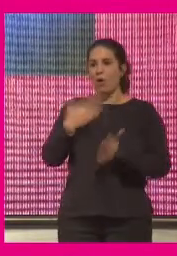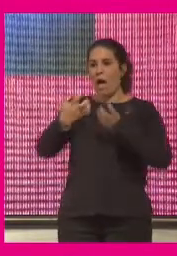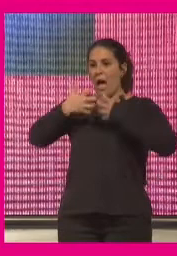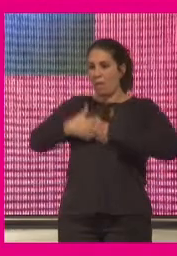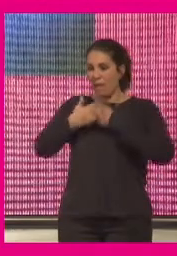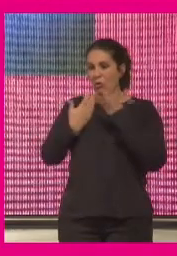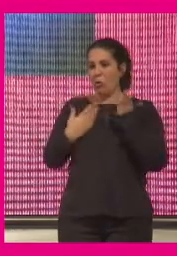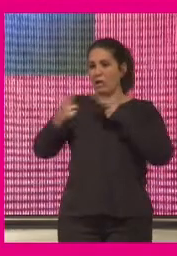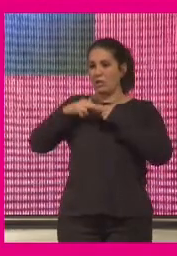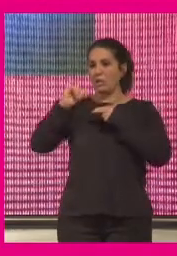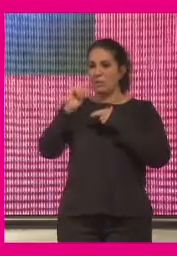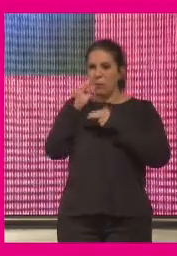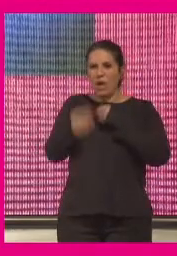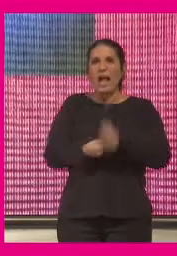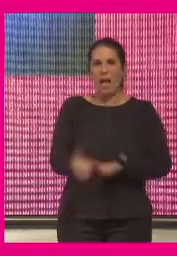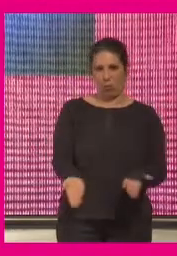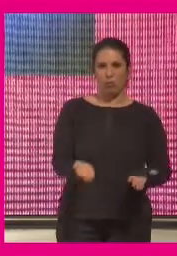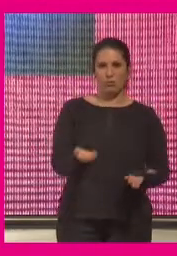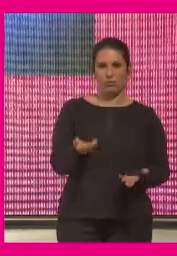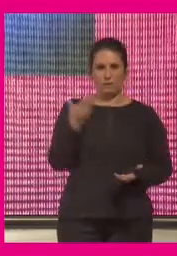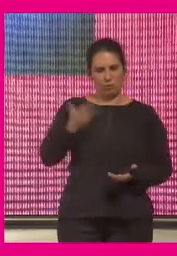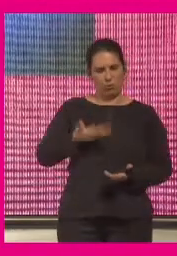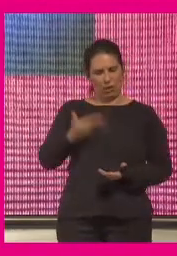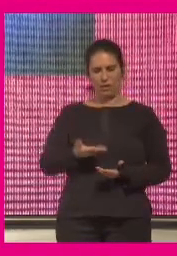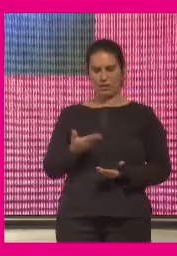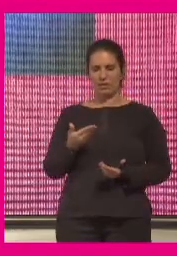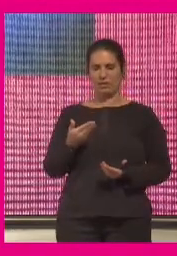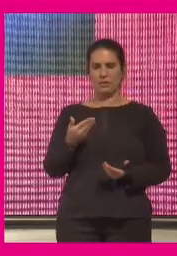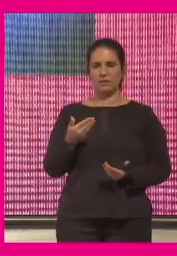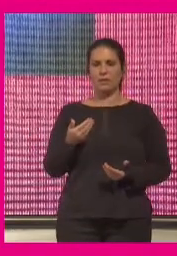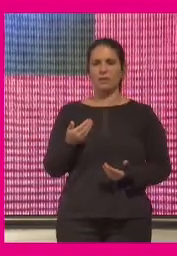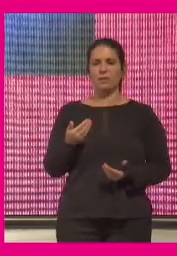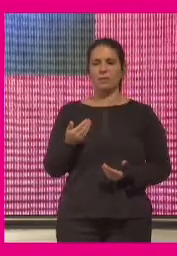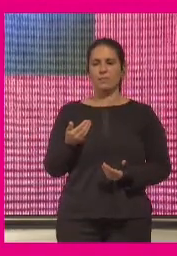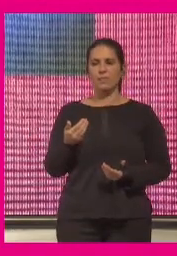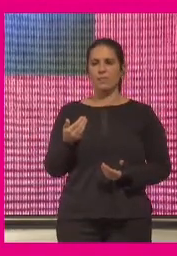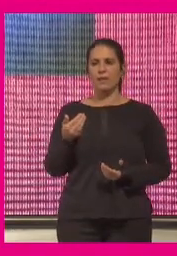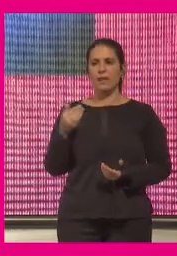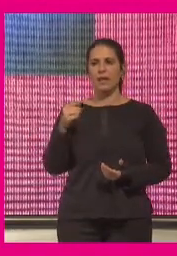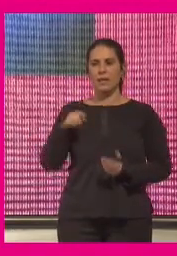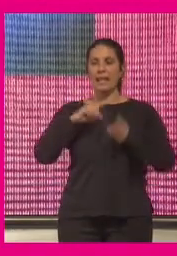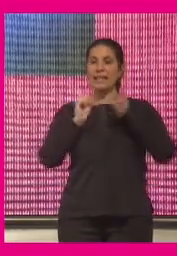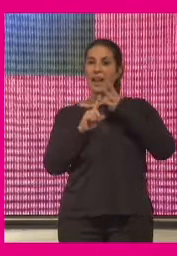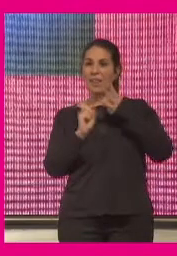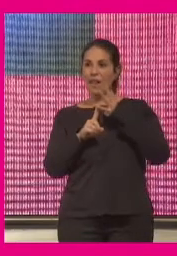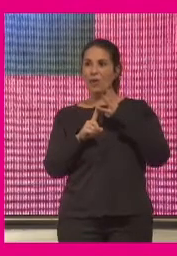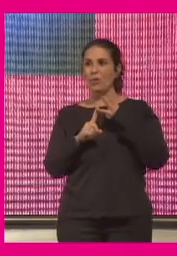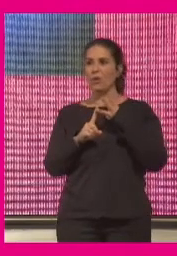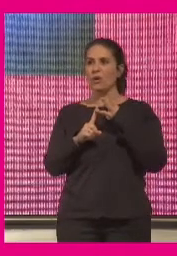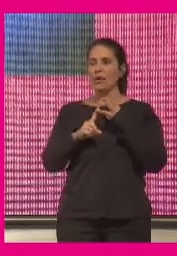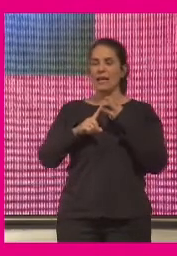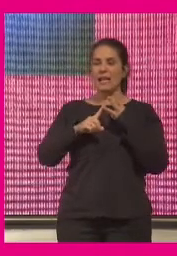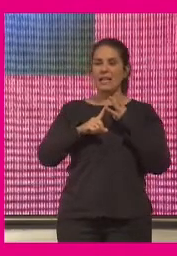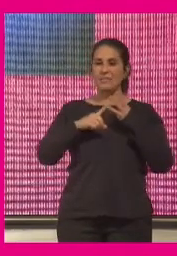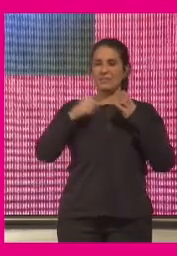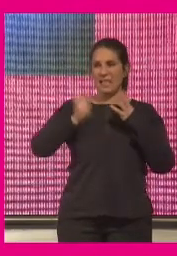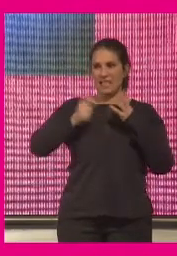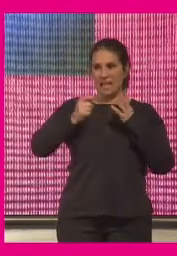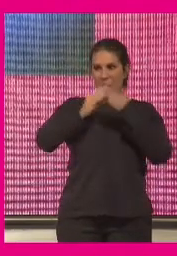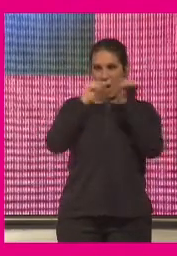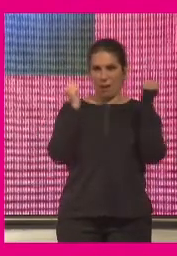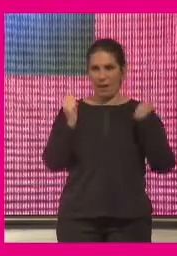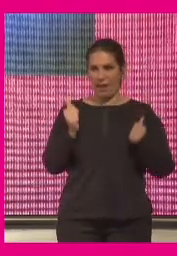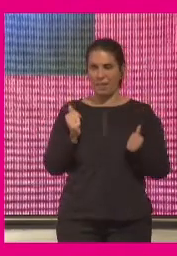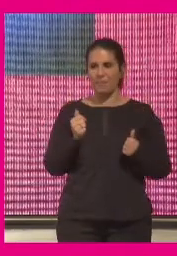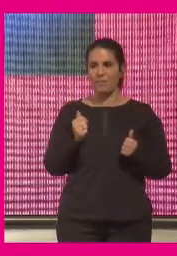conexión pero tienes que saber qué hacer con ello tienes que saber sacarle provecho en un sentido y hay una tercera dimensión que generalmente se nos olvida que es la de